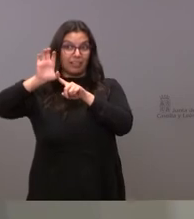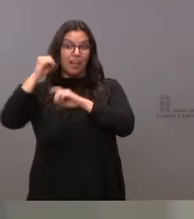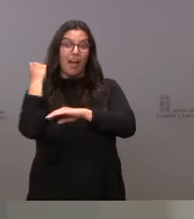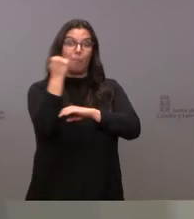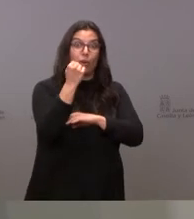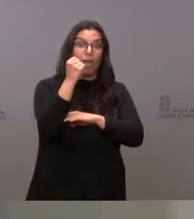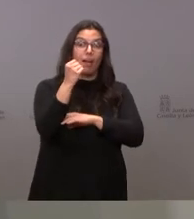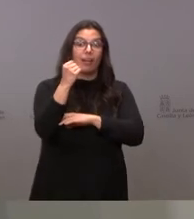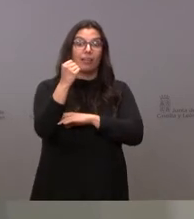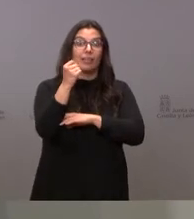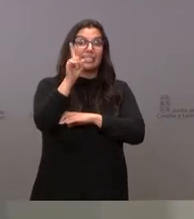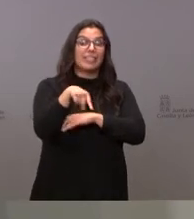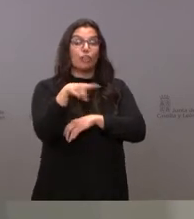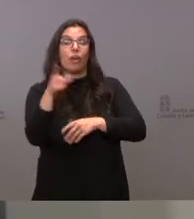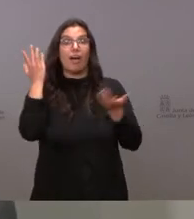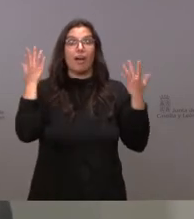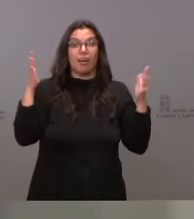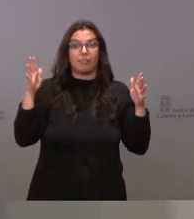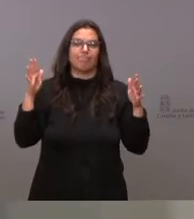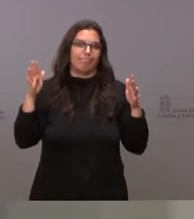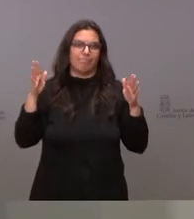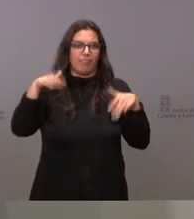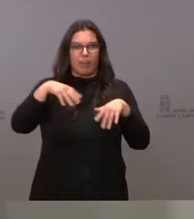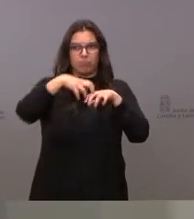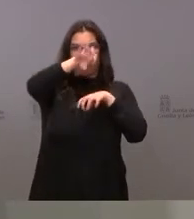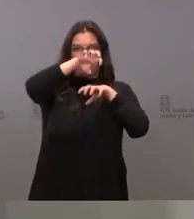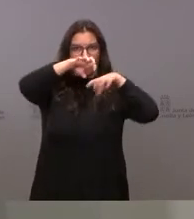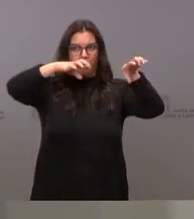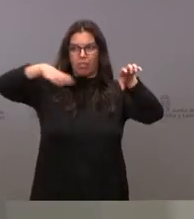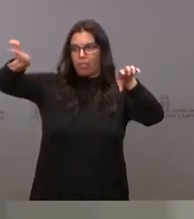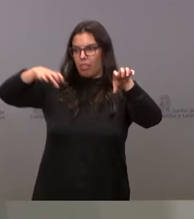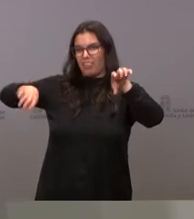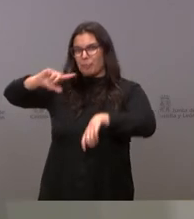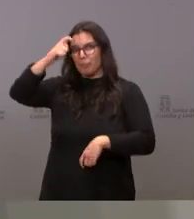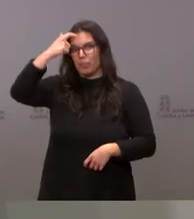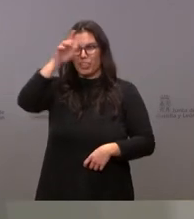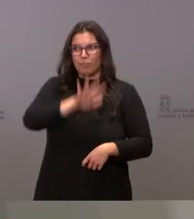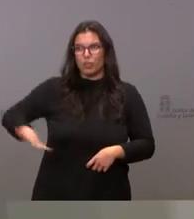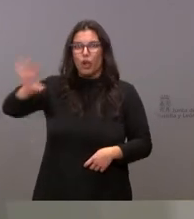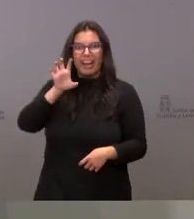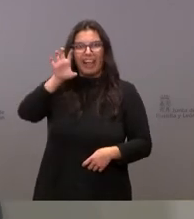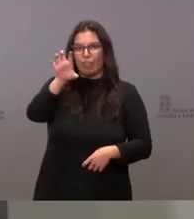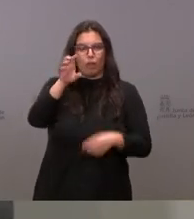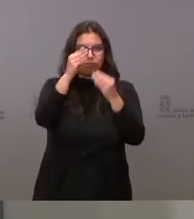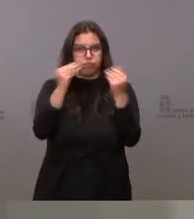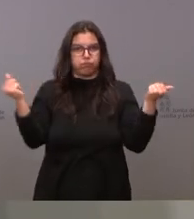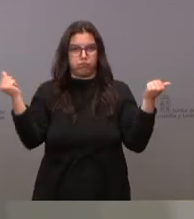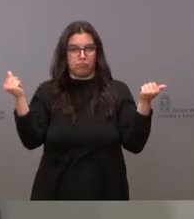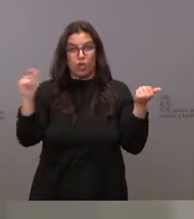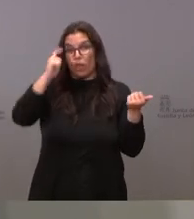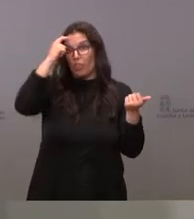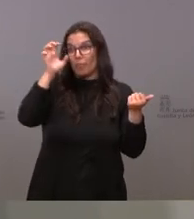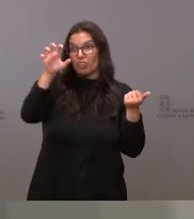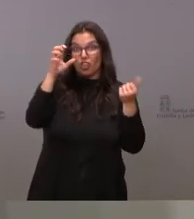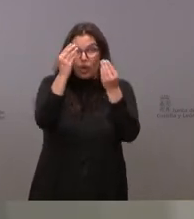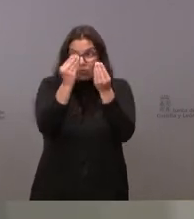señores en el gobierno y lo que ocurre es que se va disgregando el concepto de nación. Y se va disgregando el concepto de nación porque no